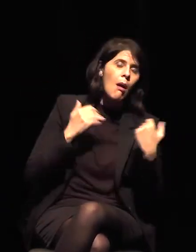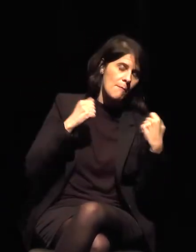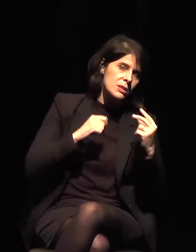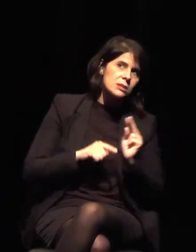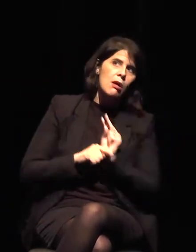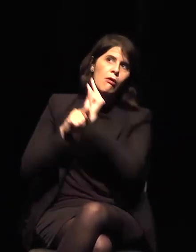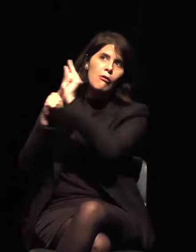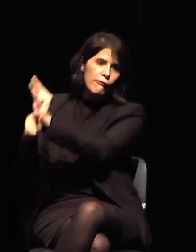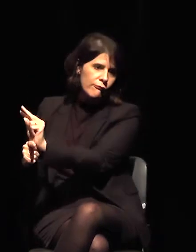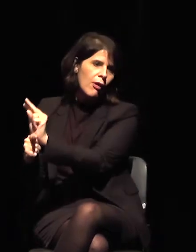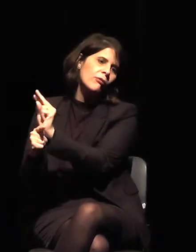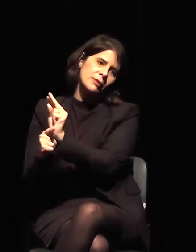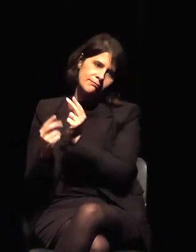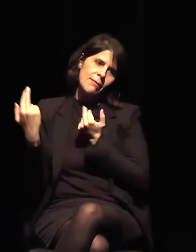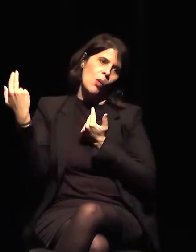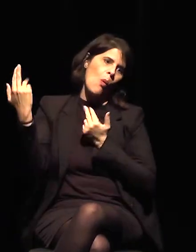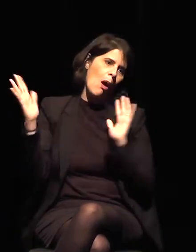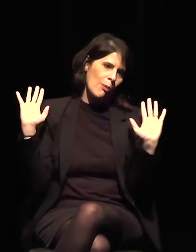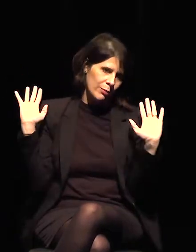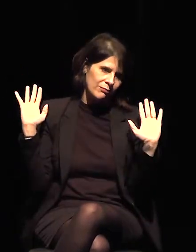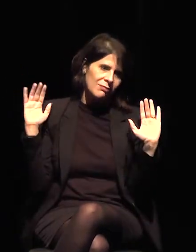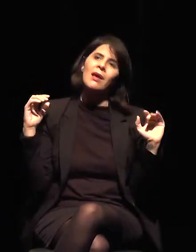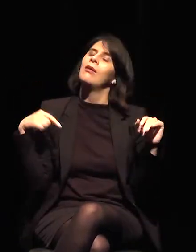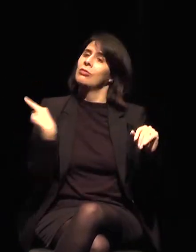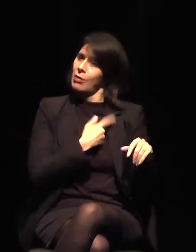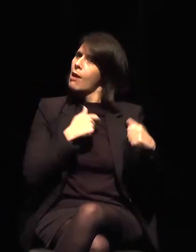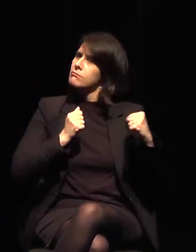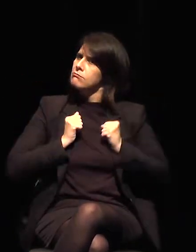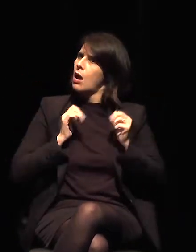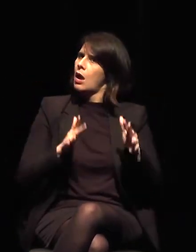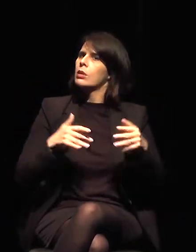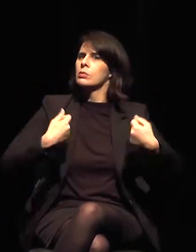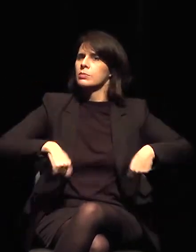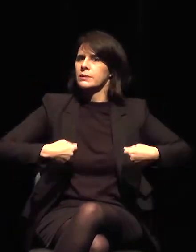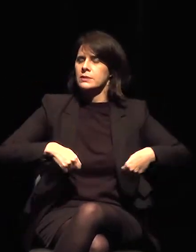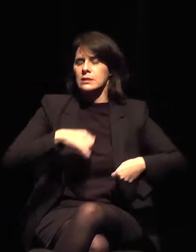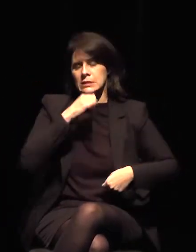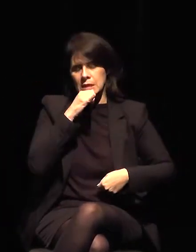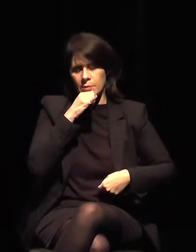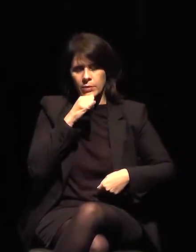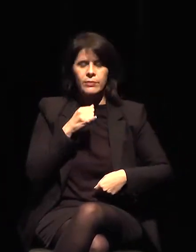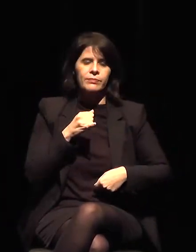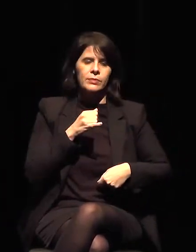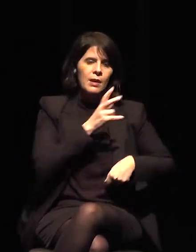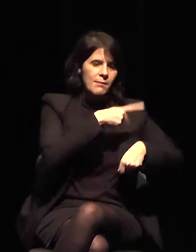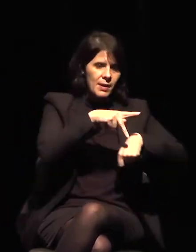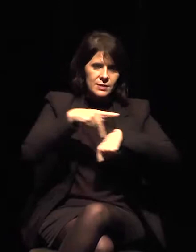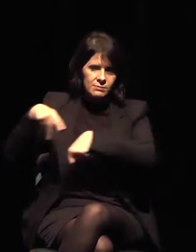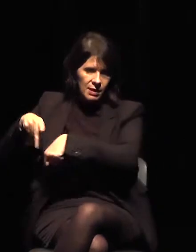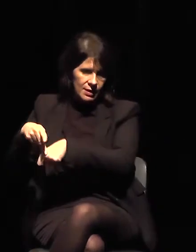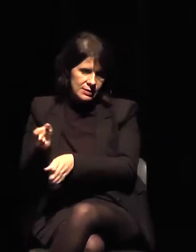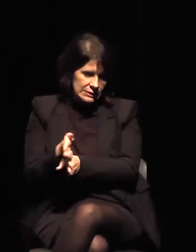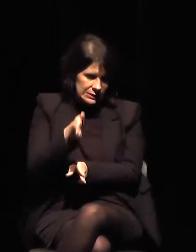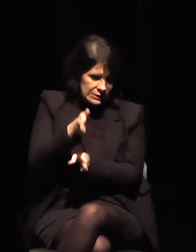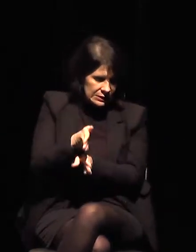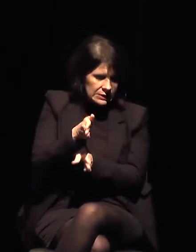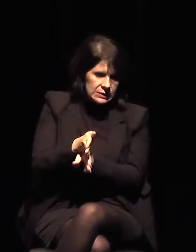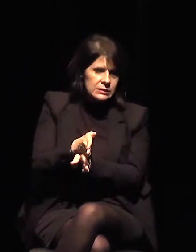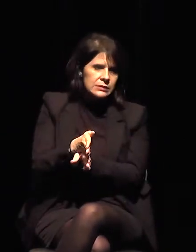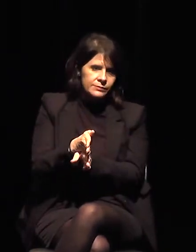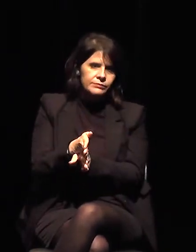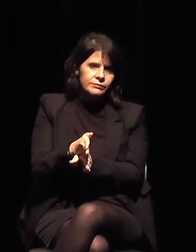actitud. Hoy la legislación aduanera prioriza la entrada de las obras, pero no hace lo mismo en la salida.